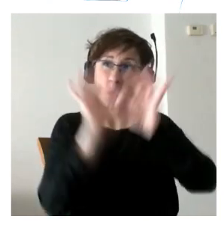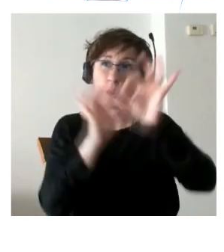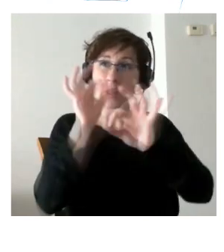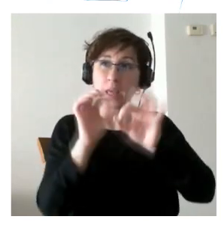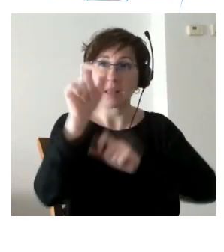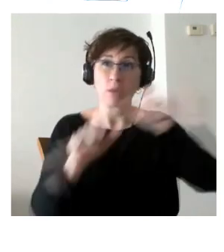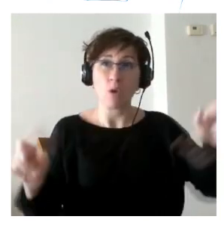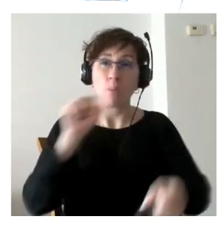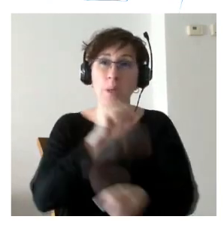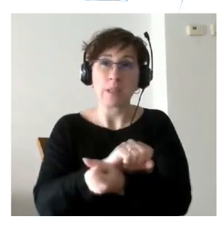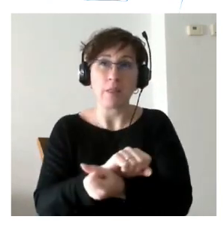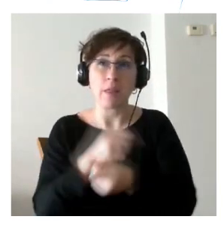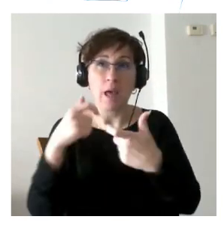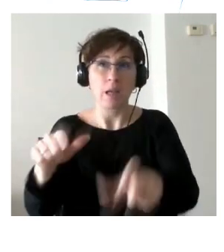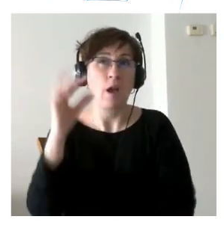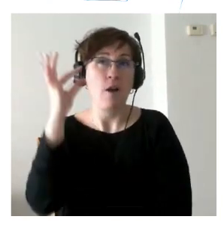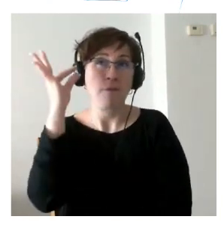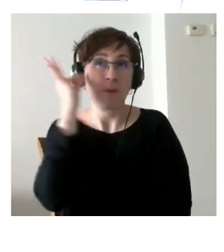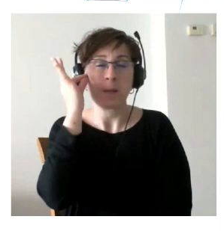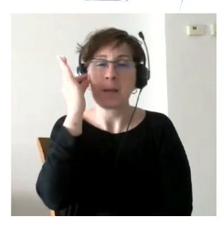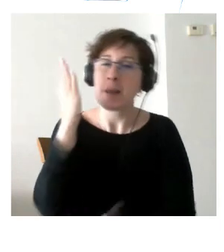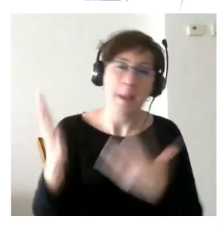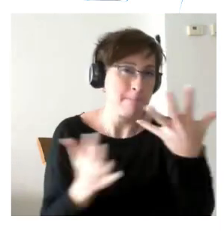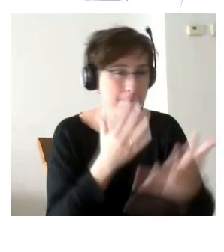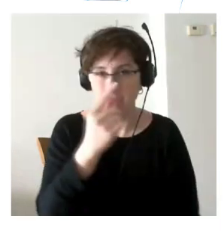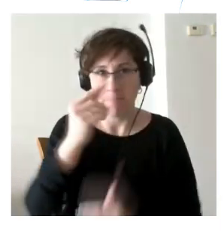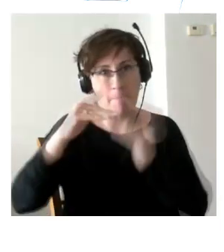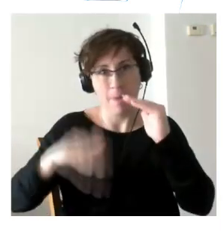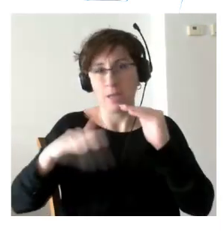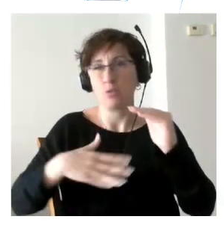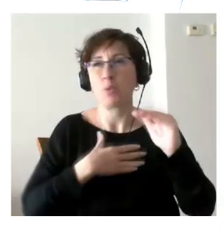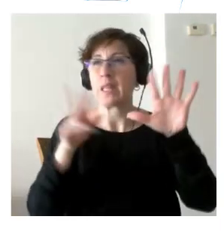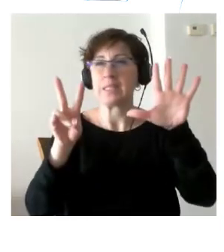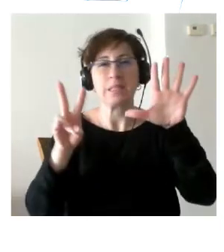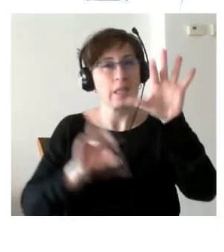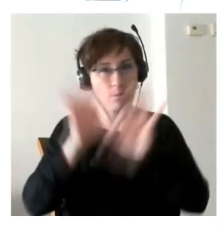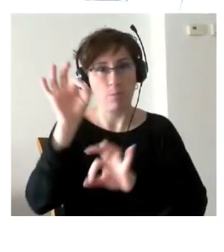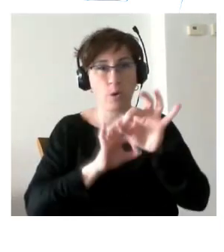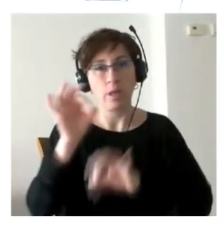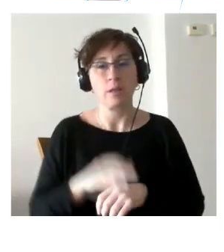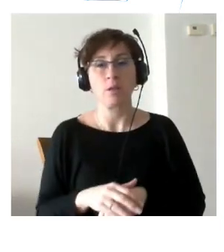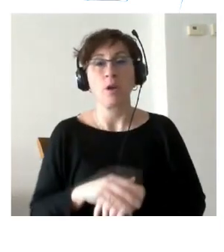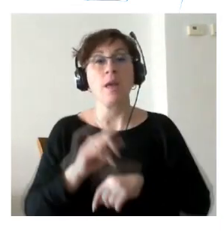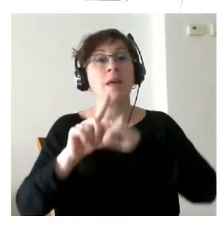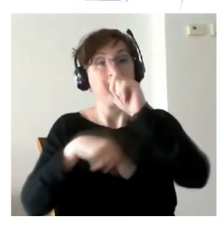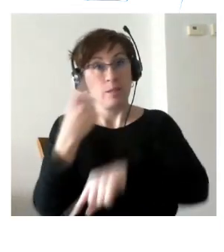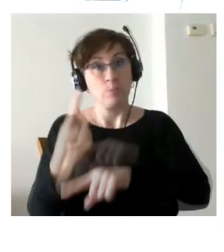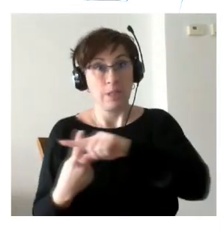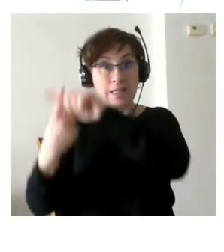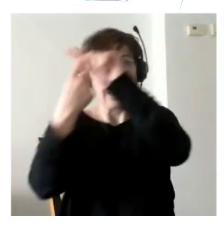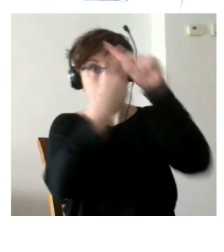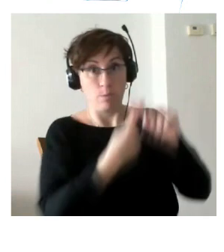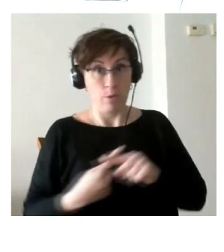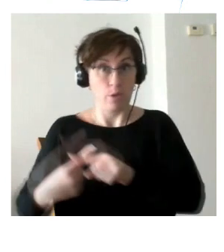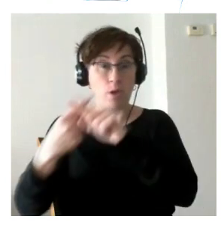femenina se quedaba un poco más corto cerca del 7% y luego la distribución veréis que que hay una